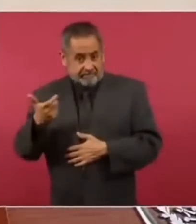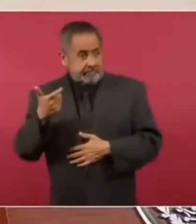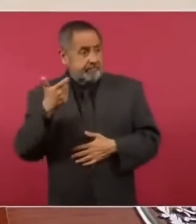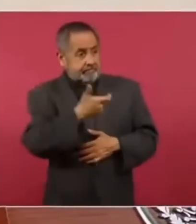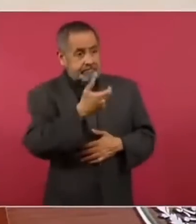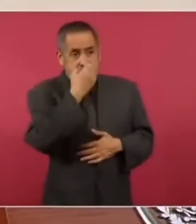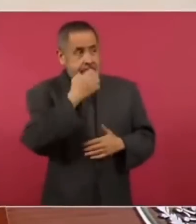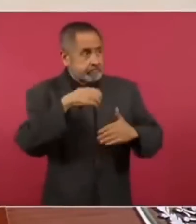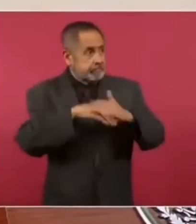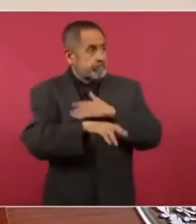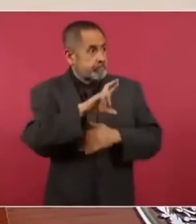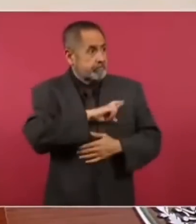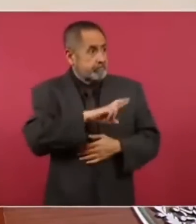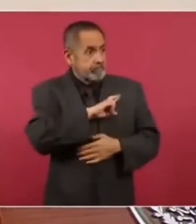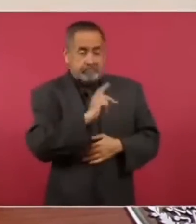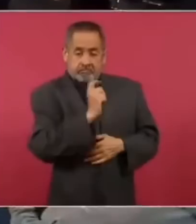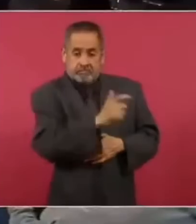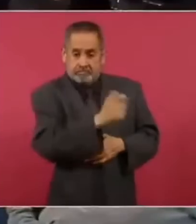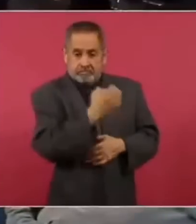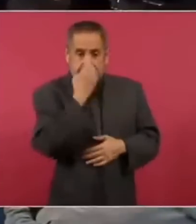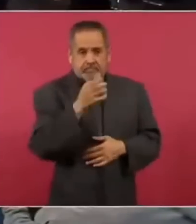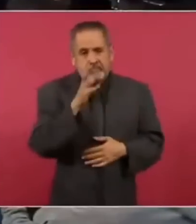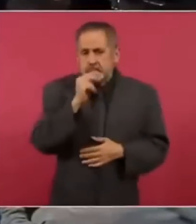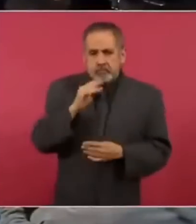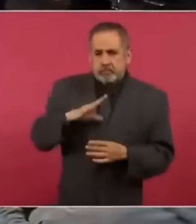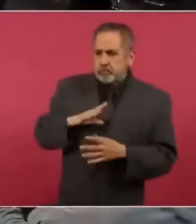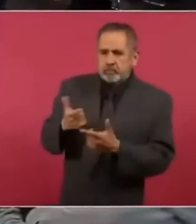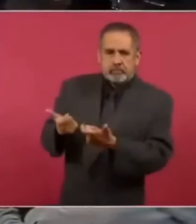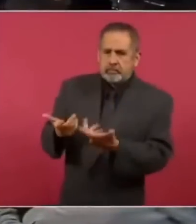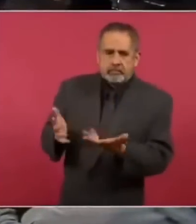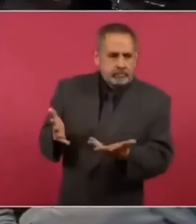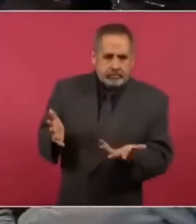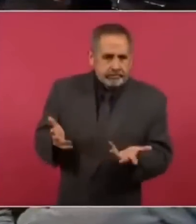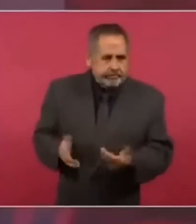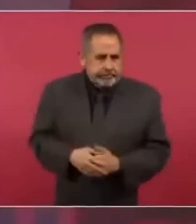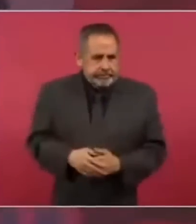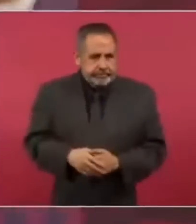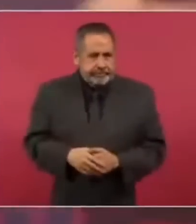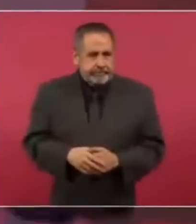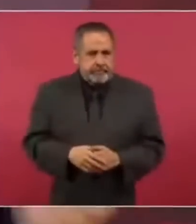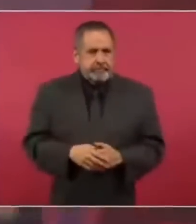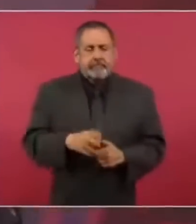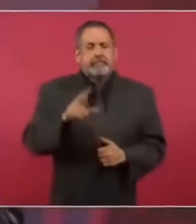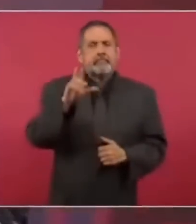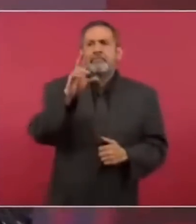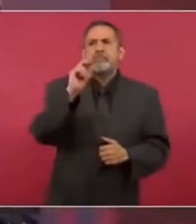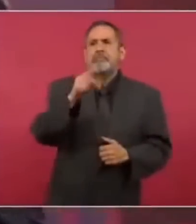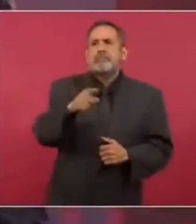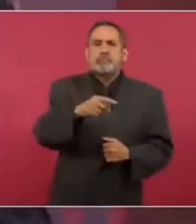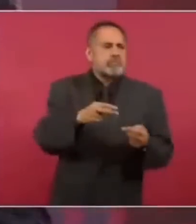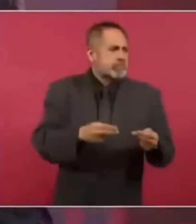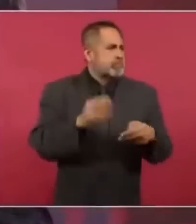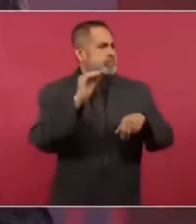colegiaturas. no es nada más poner al mercado la educación,